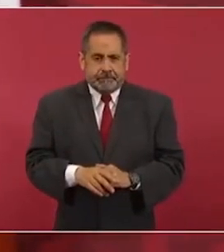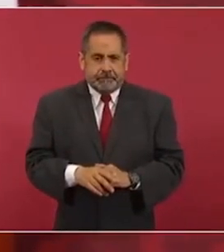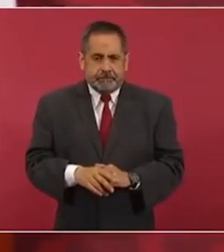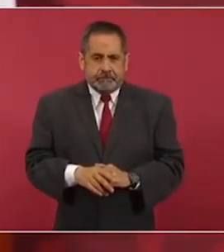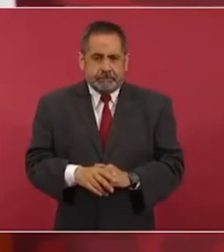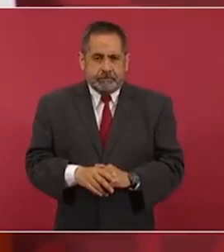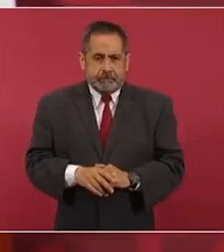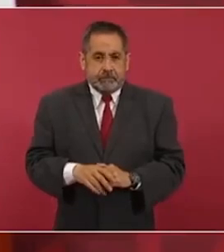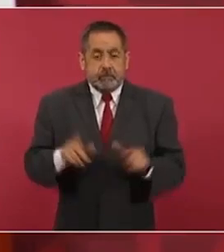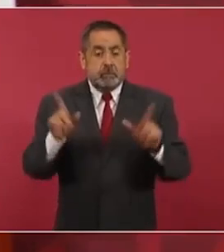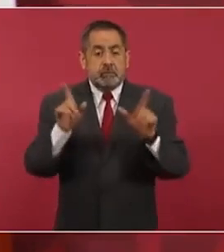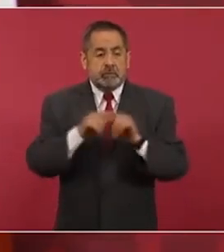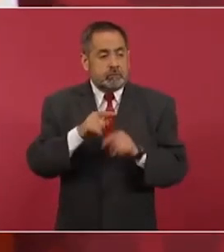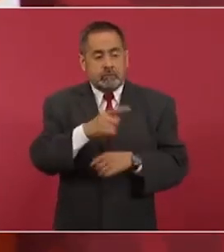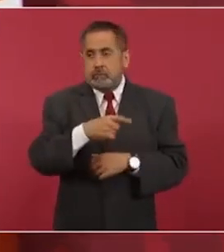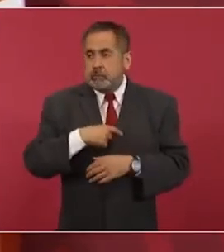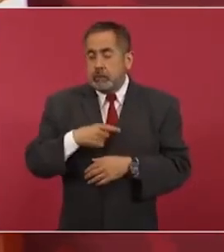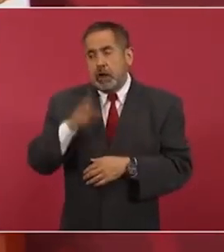señor presidente